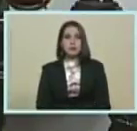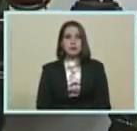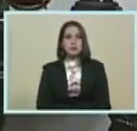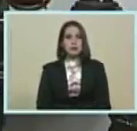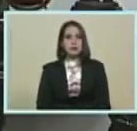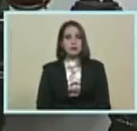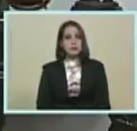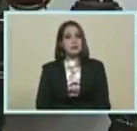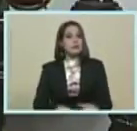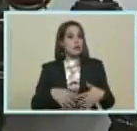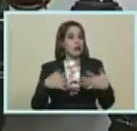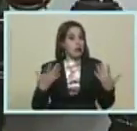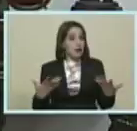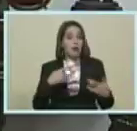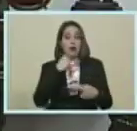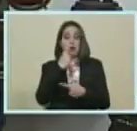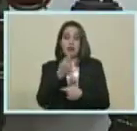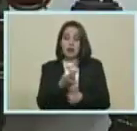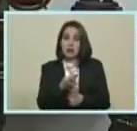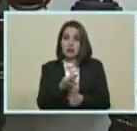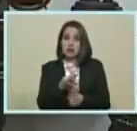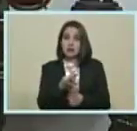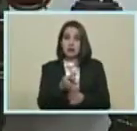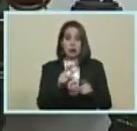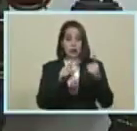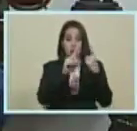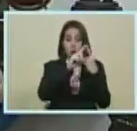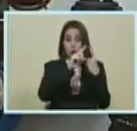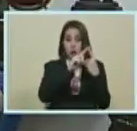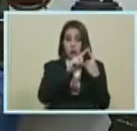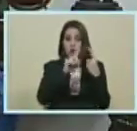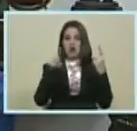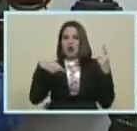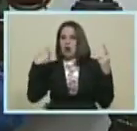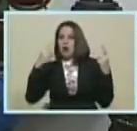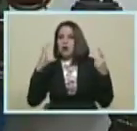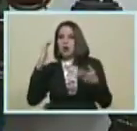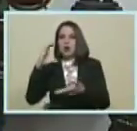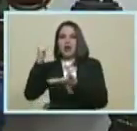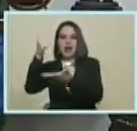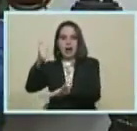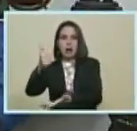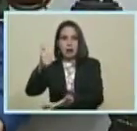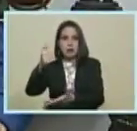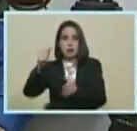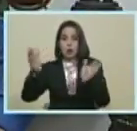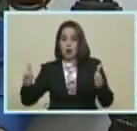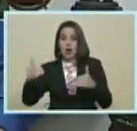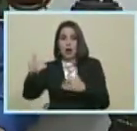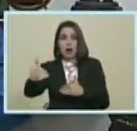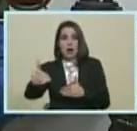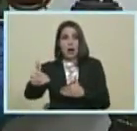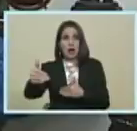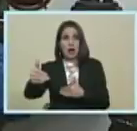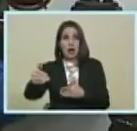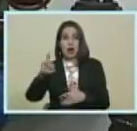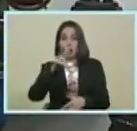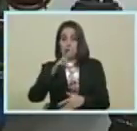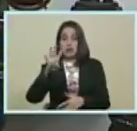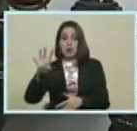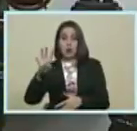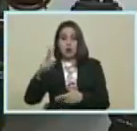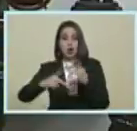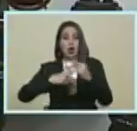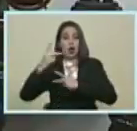Eso es lo que hay que establecer Ese es un extremo El otro extremo Es los CLAP Que una caja Con los 24